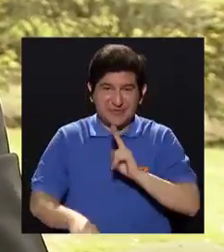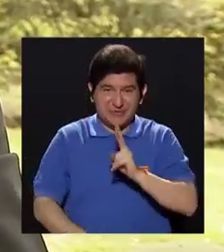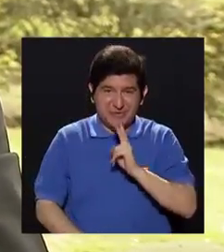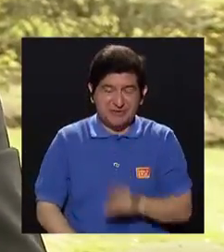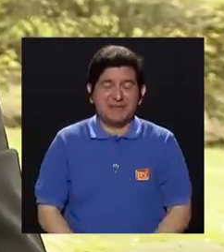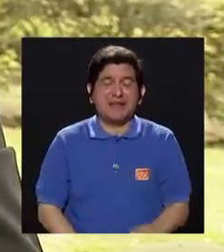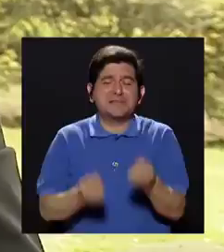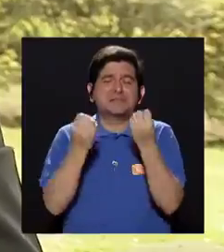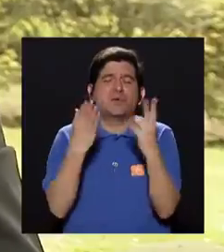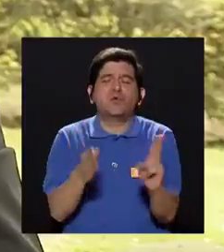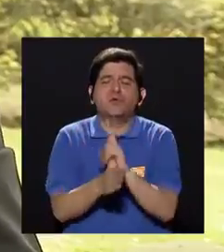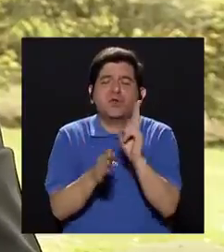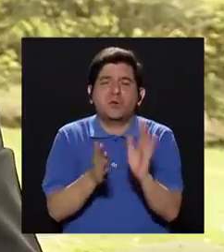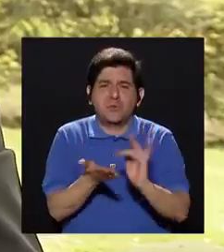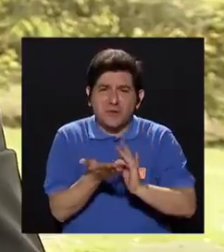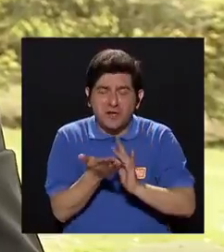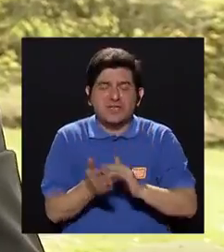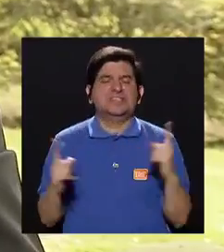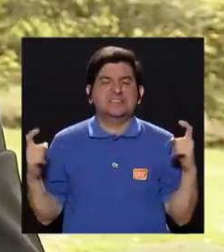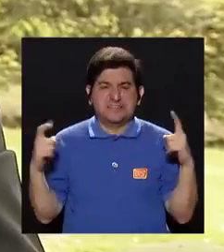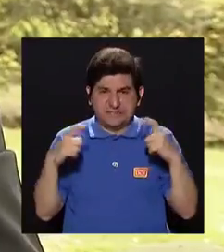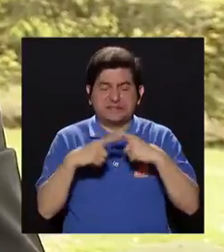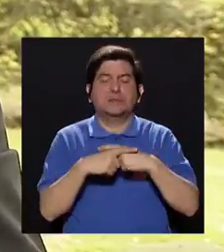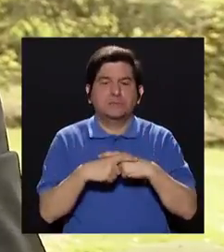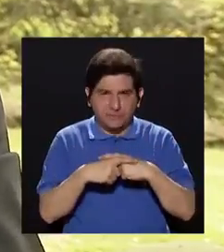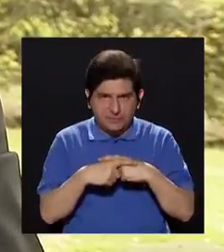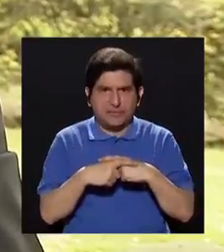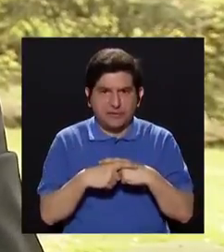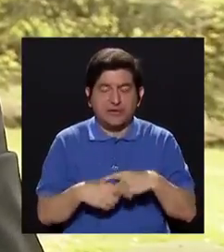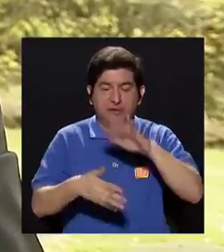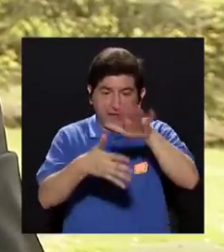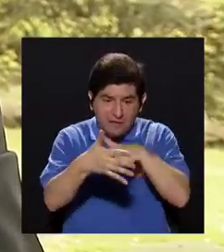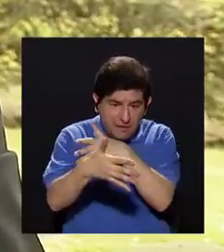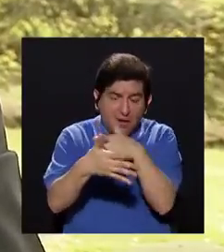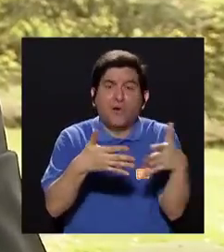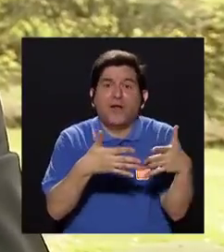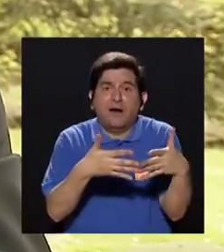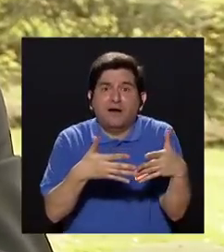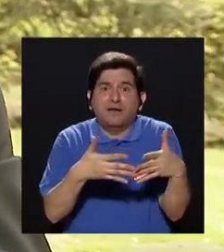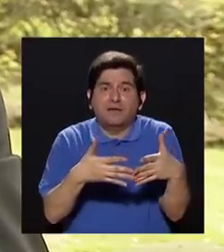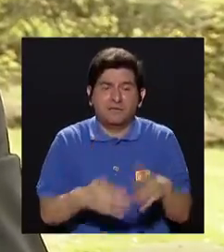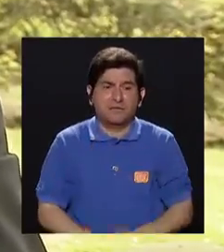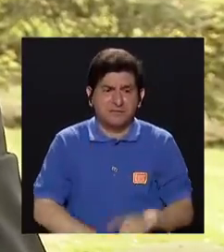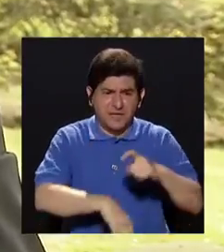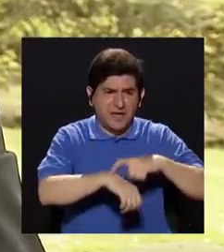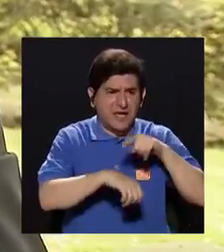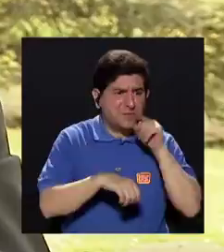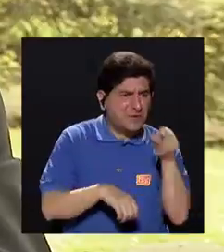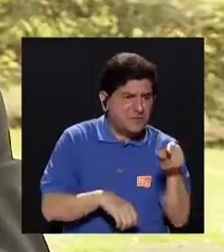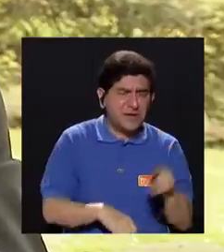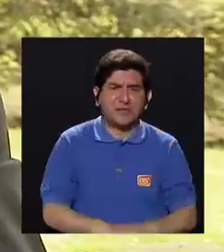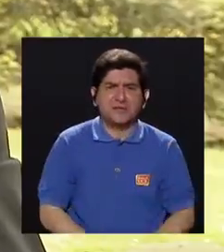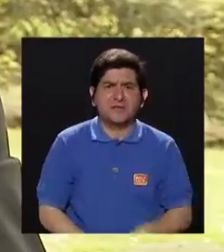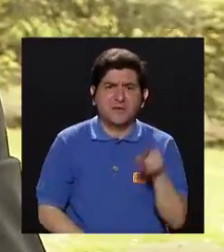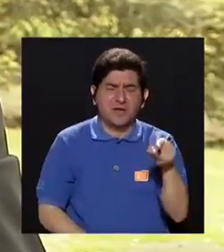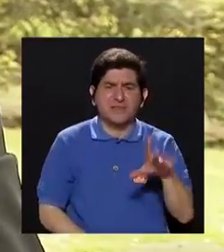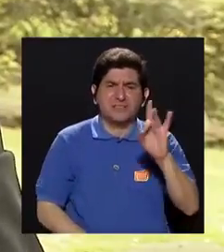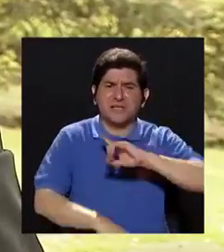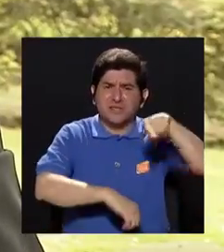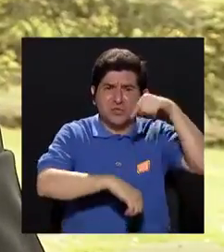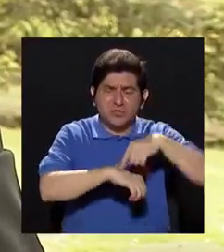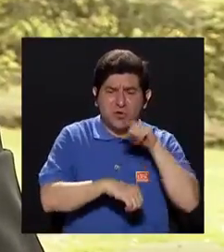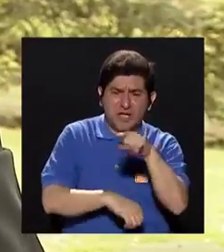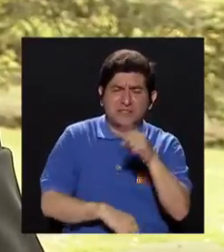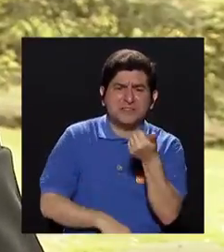polimedicado, a veces se complican mucho los horarios, ¿verdad?, y a qué horas se va a tomar esto, y es que este se lo toma cada 8 horas, este